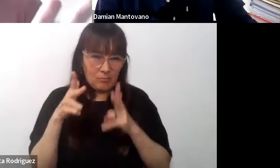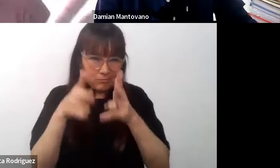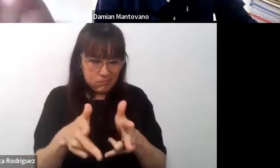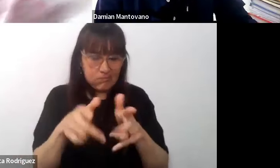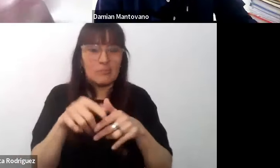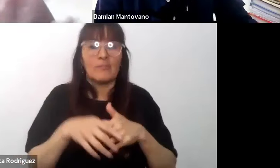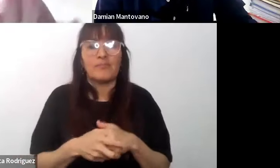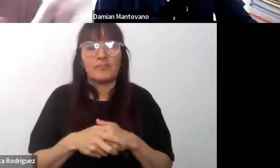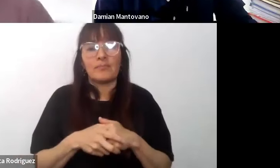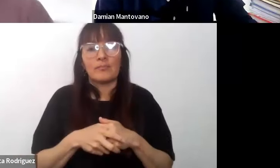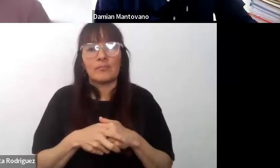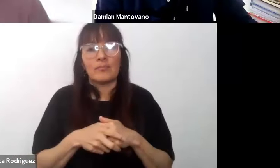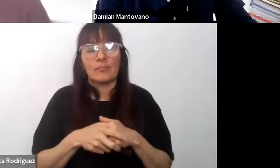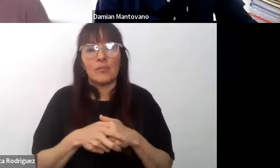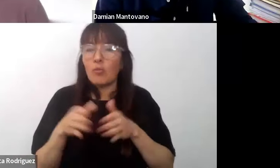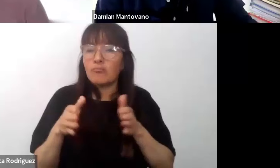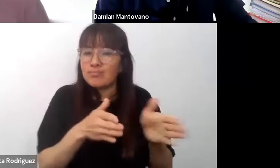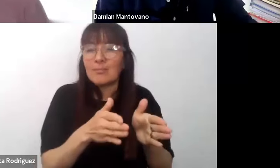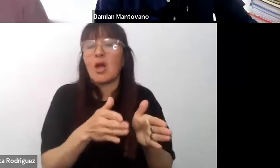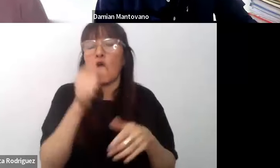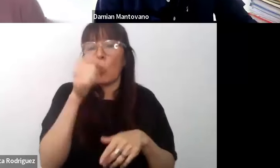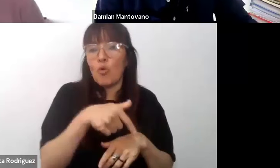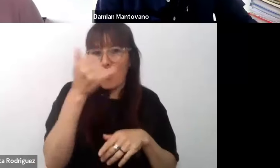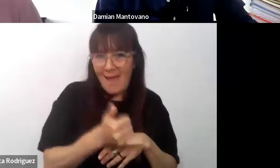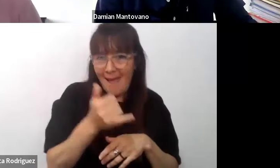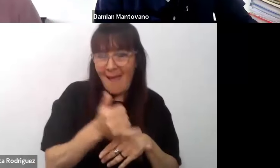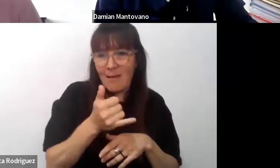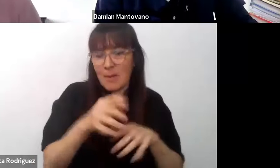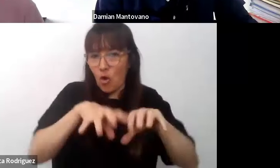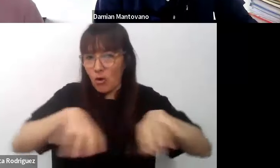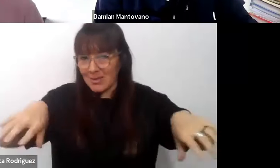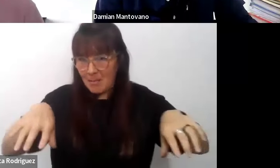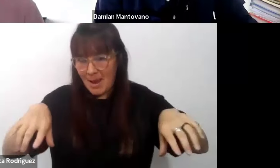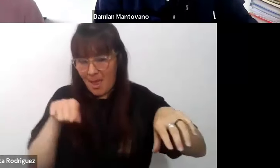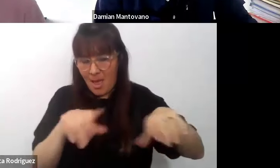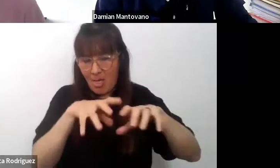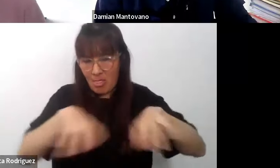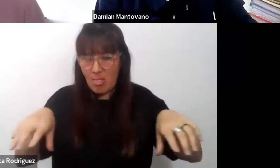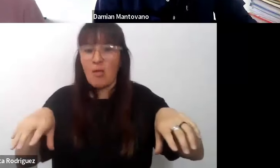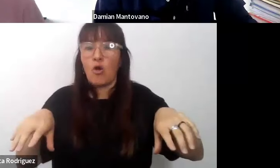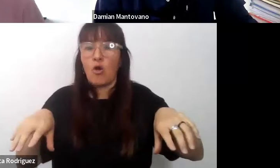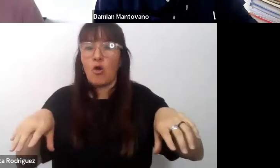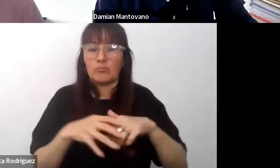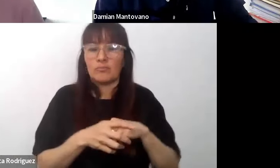un trayecto común pero hay que se separa bastante temprano que haya cosas comunes nosotros en la